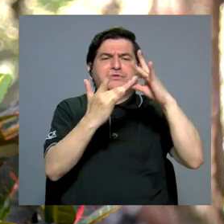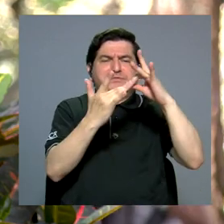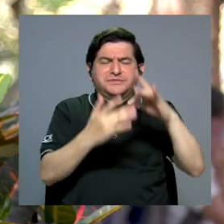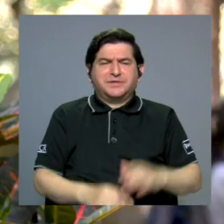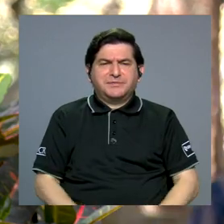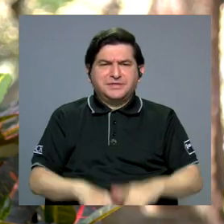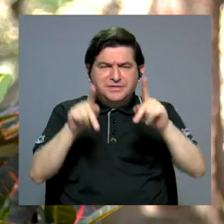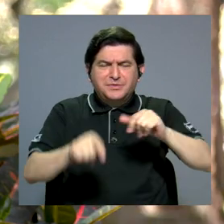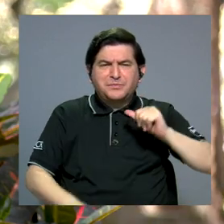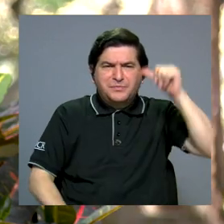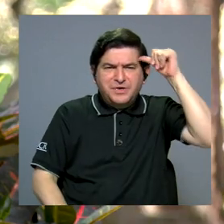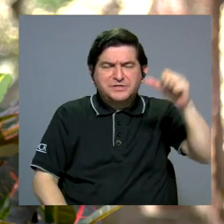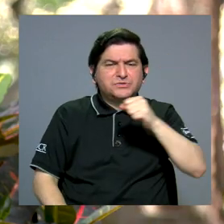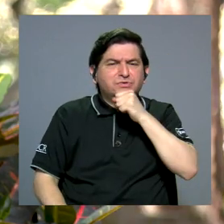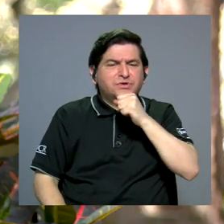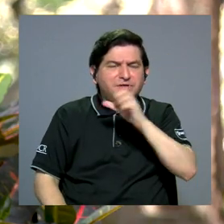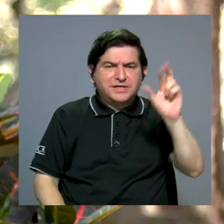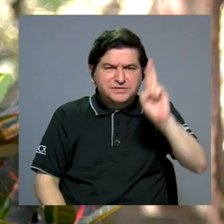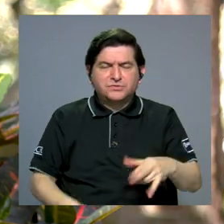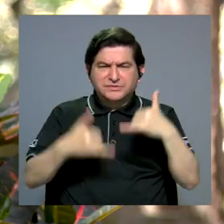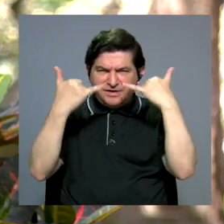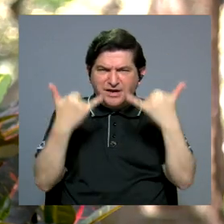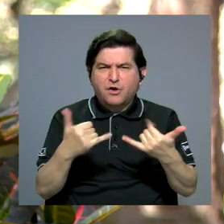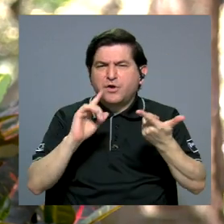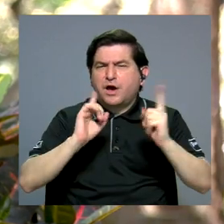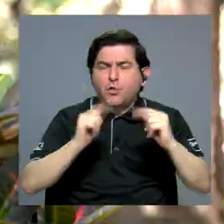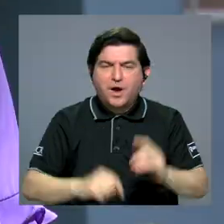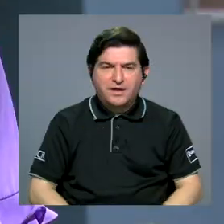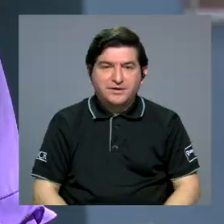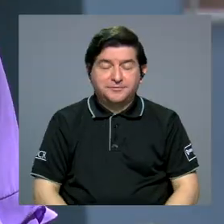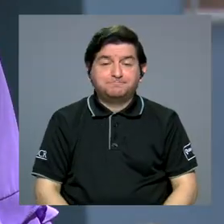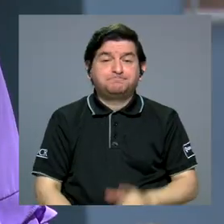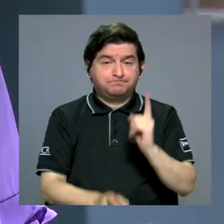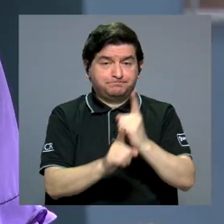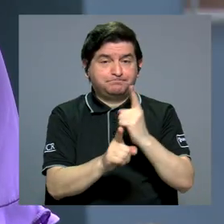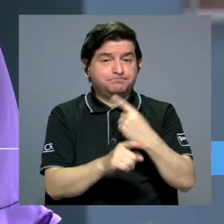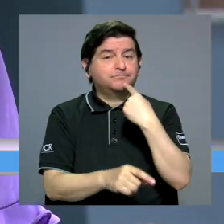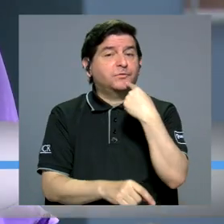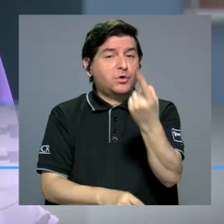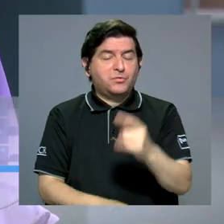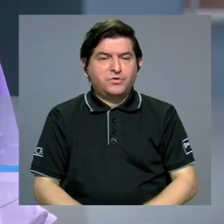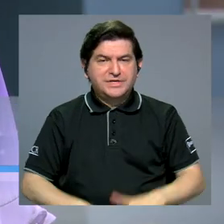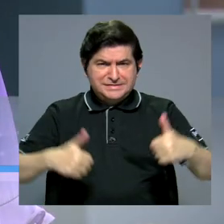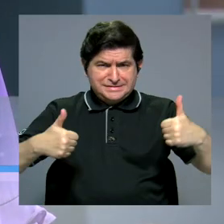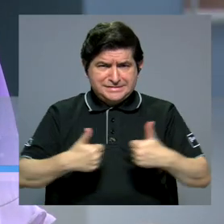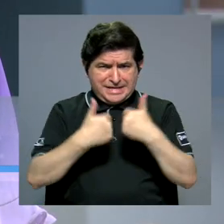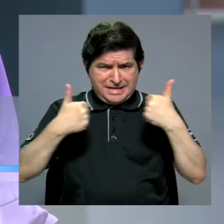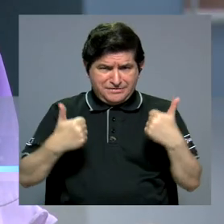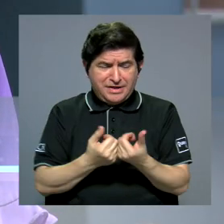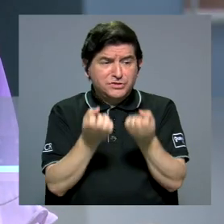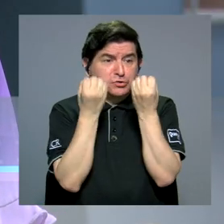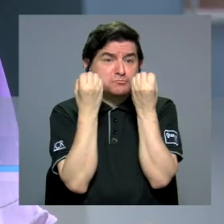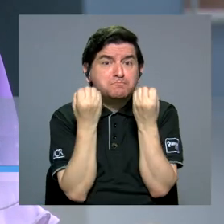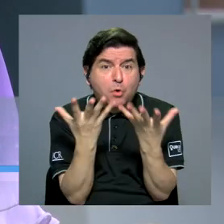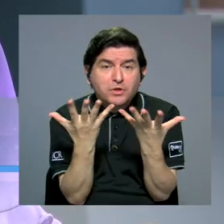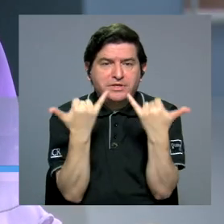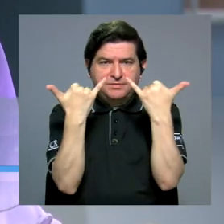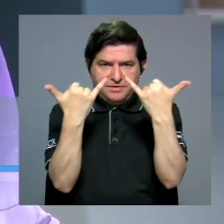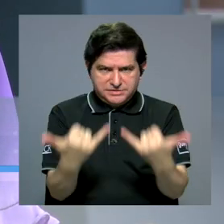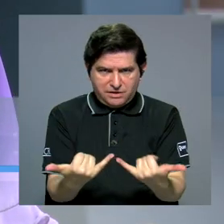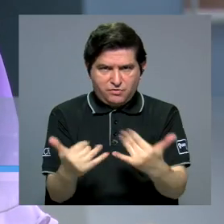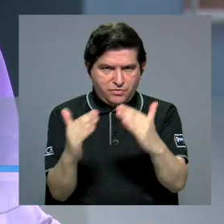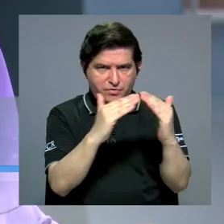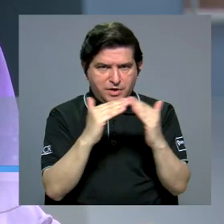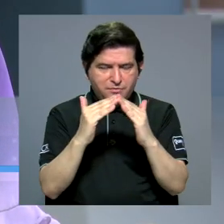enfrentando las personas adultas mayores en Costa Rica en la actualidad? Sí, en efecto, como mencionan, los desafíos son múltiples en este